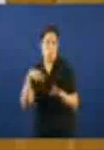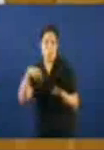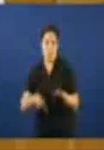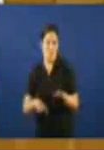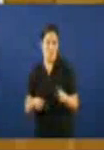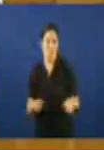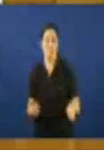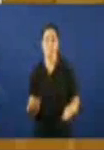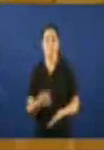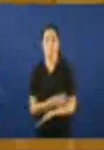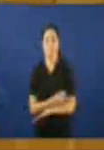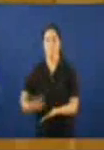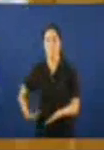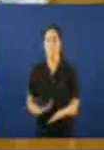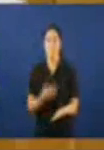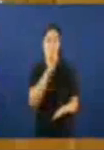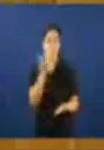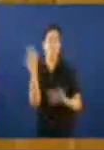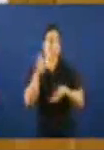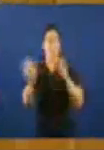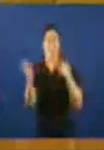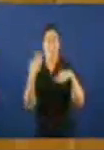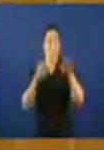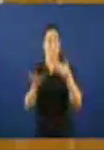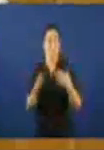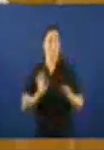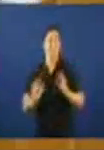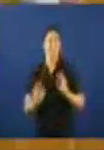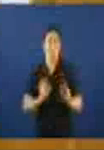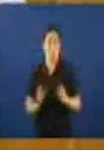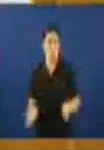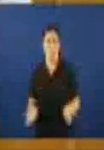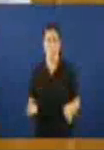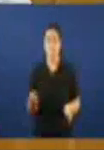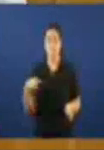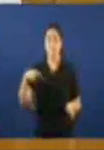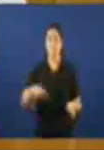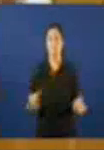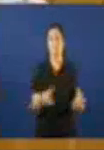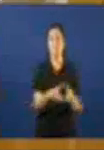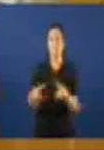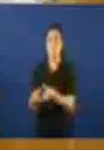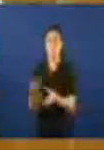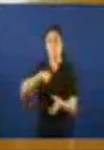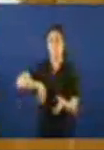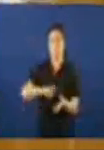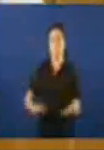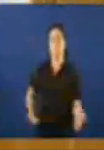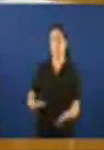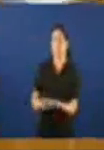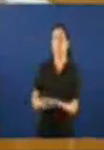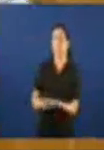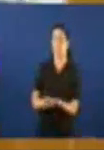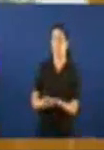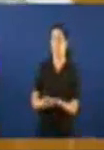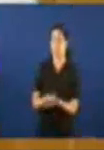nada máis que engadir porque isto é unha parodia. Para empezar, os grupos que presentamos temos o mesmo tempo que cada un dos demais grupos por